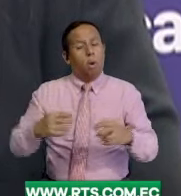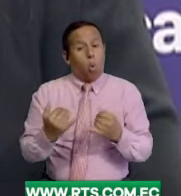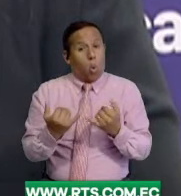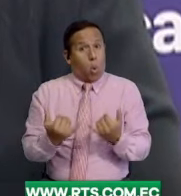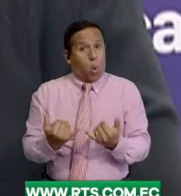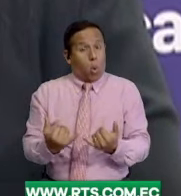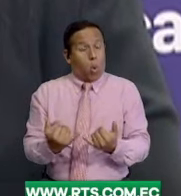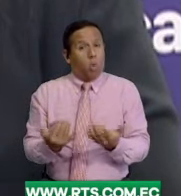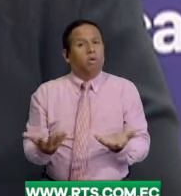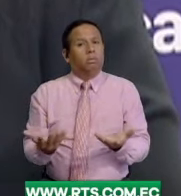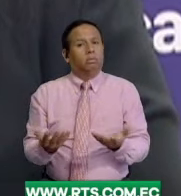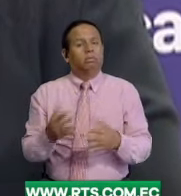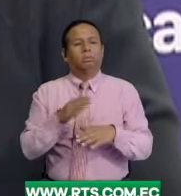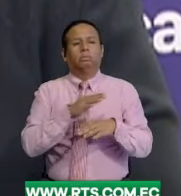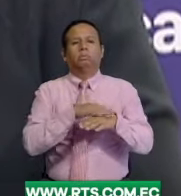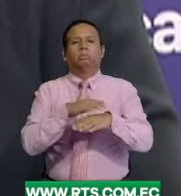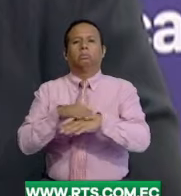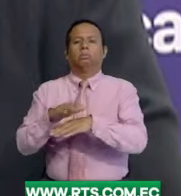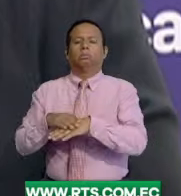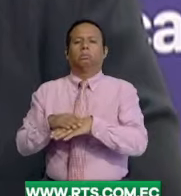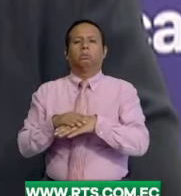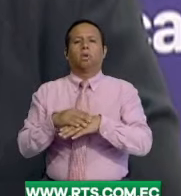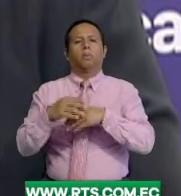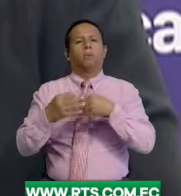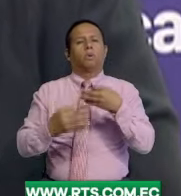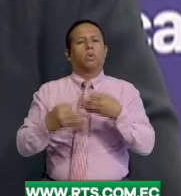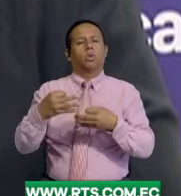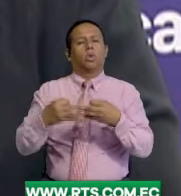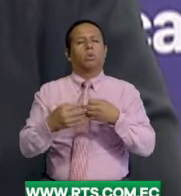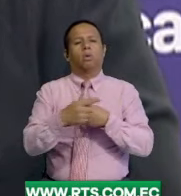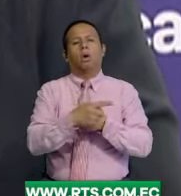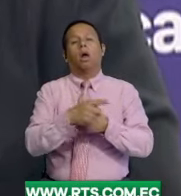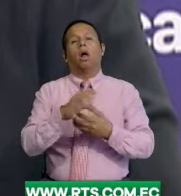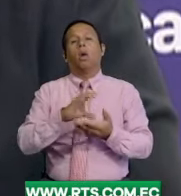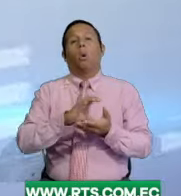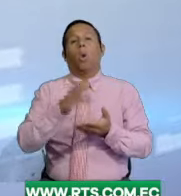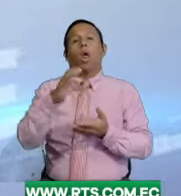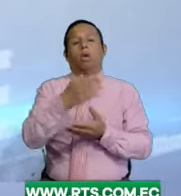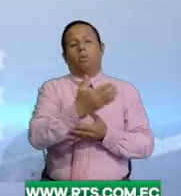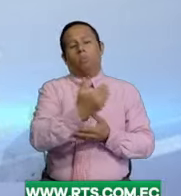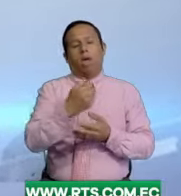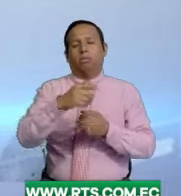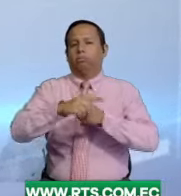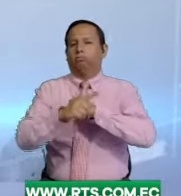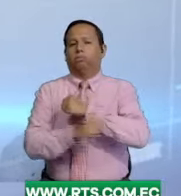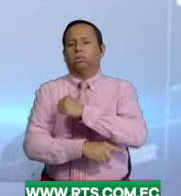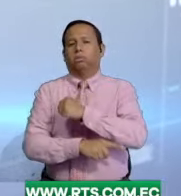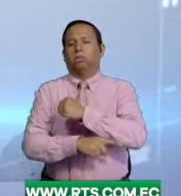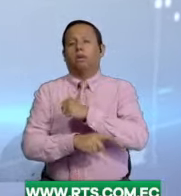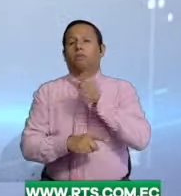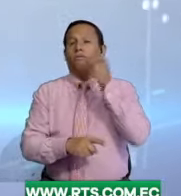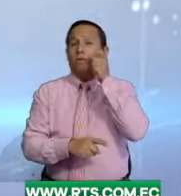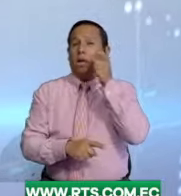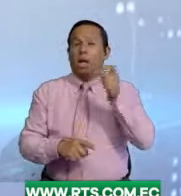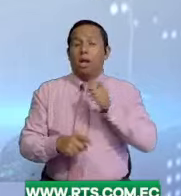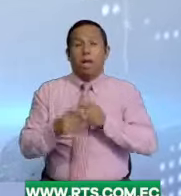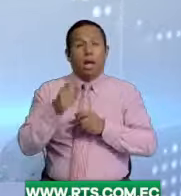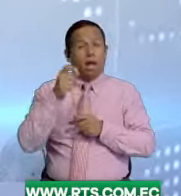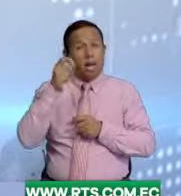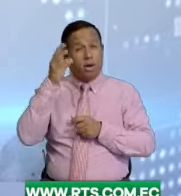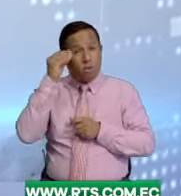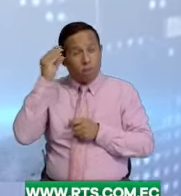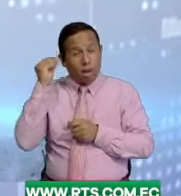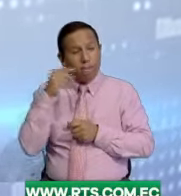el autoyamamiento al proceso sancionatorio de la institución educativa particular. En la Fiscalía de Río Bamba se realizó la audiencia de